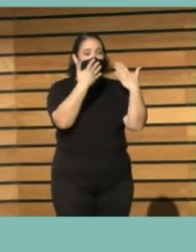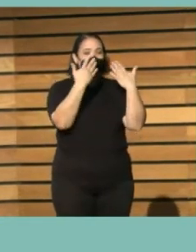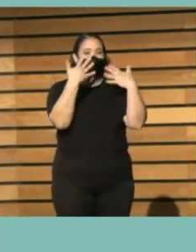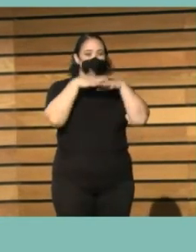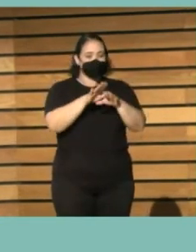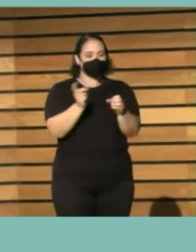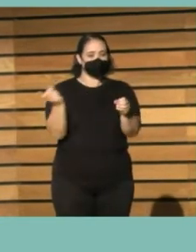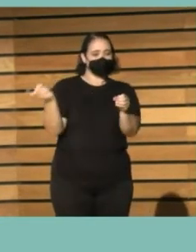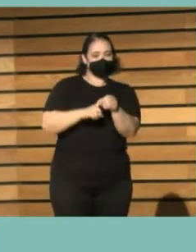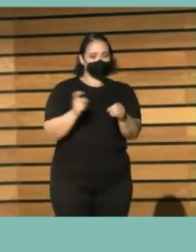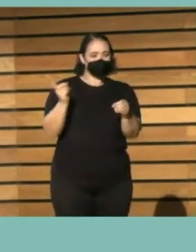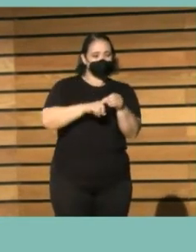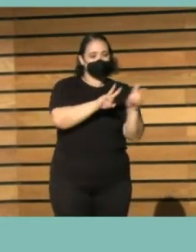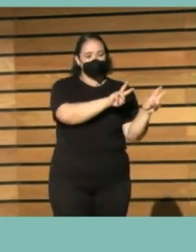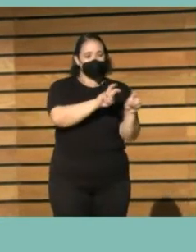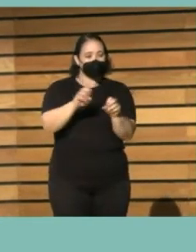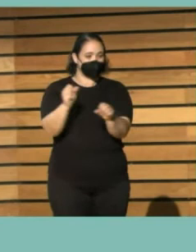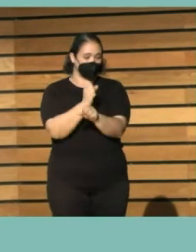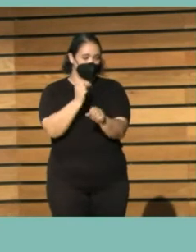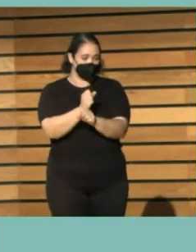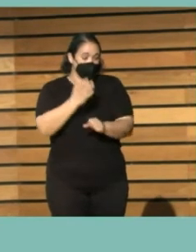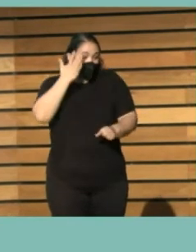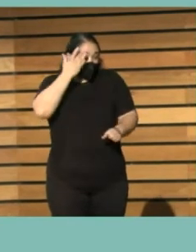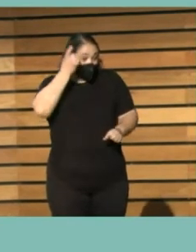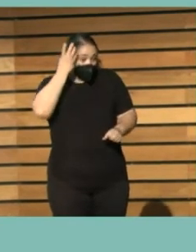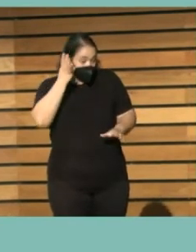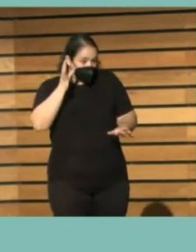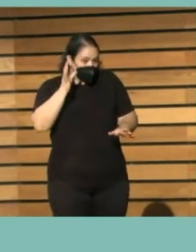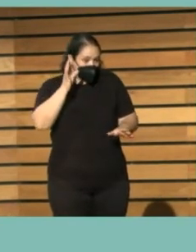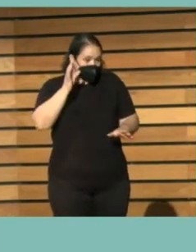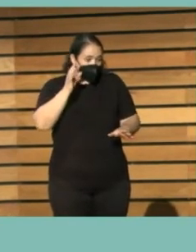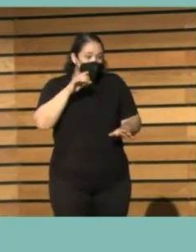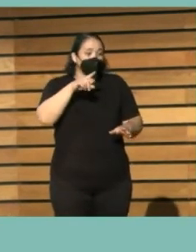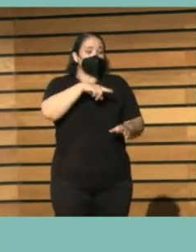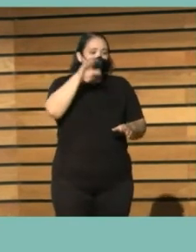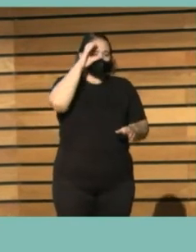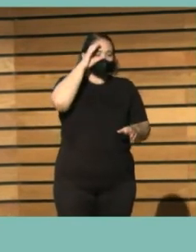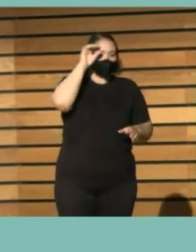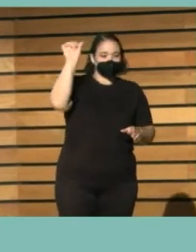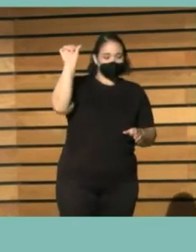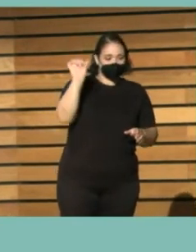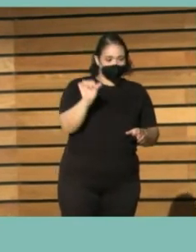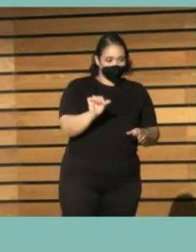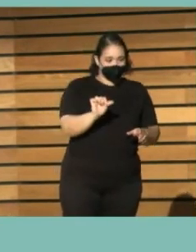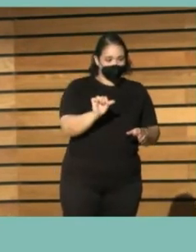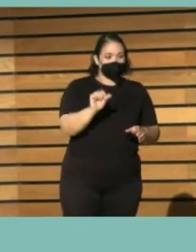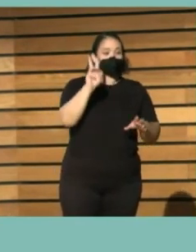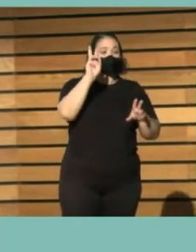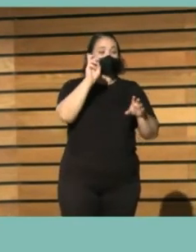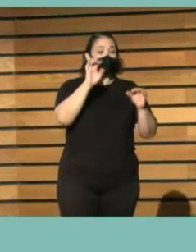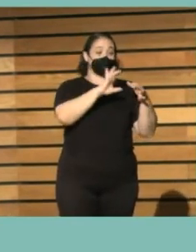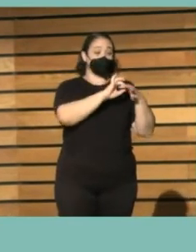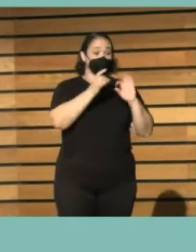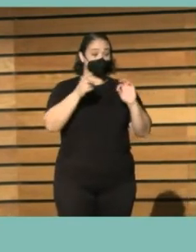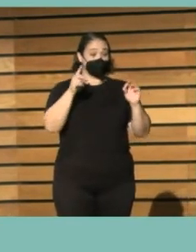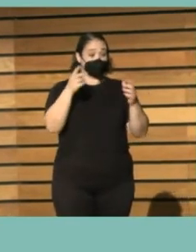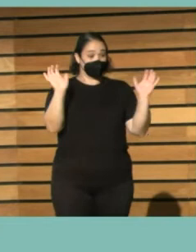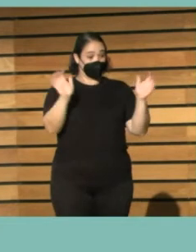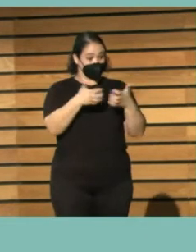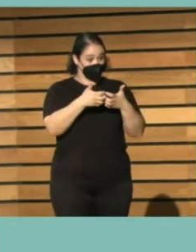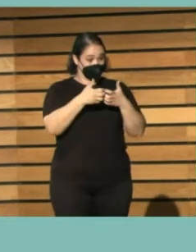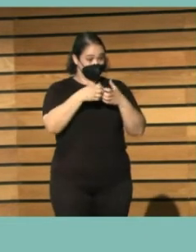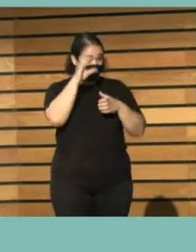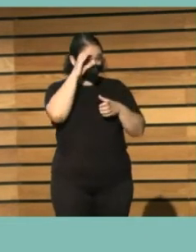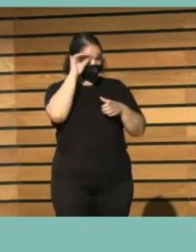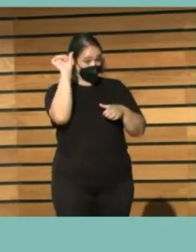quien se está incorporando al mercado laboral no sé igual también es verdad que ahora nos están escuchando y esta oportunidad online es una oportunidad para que también